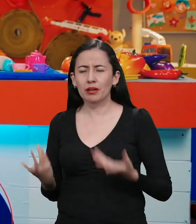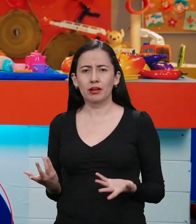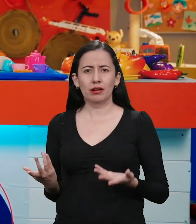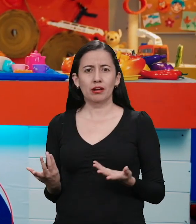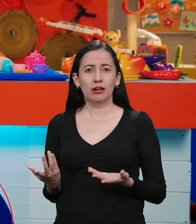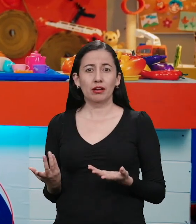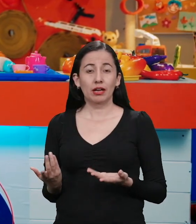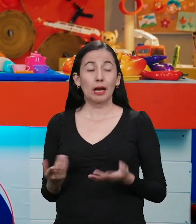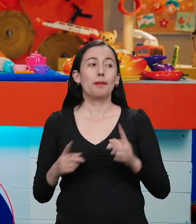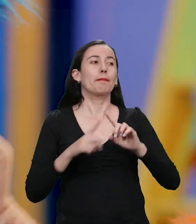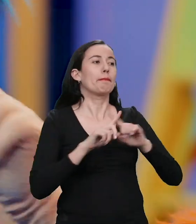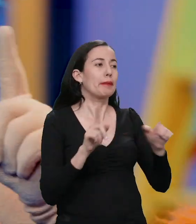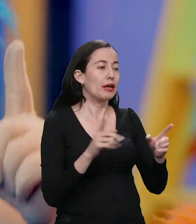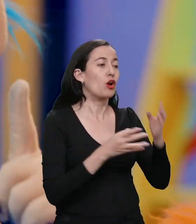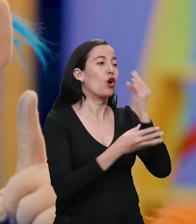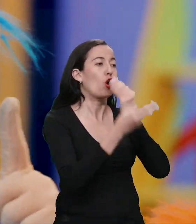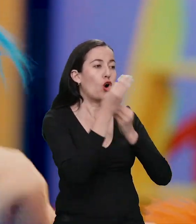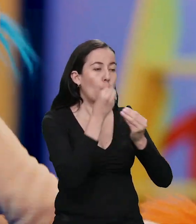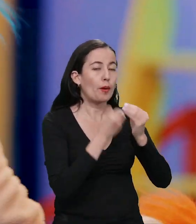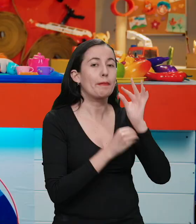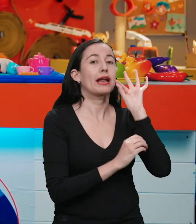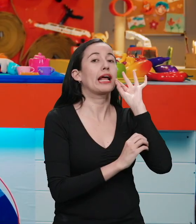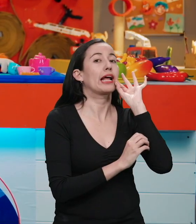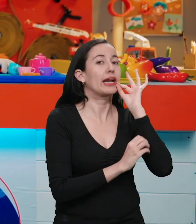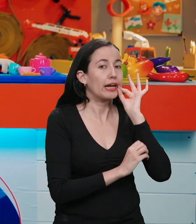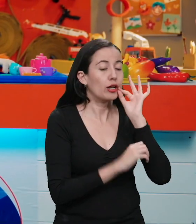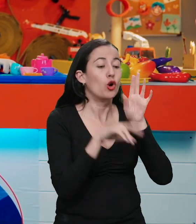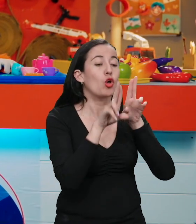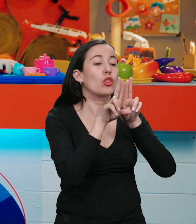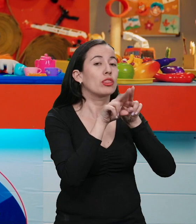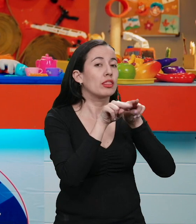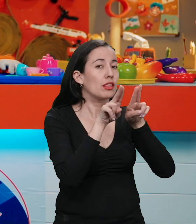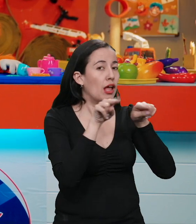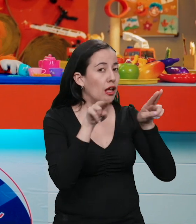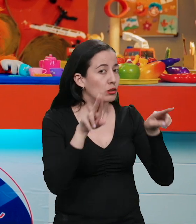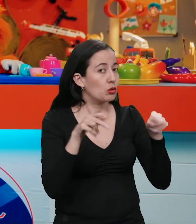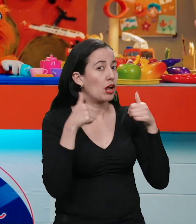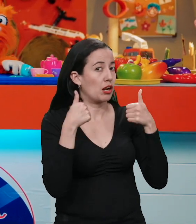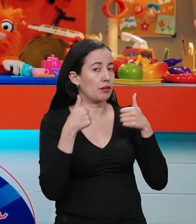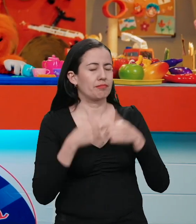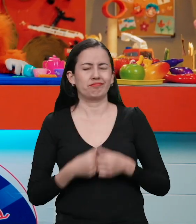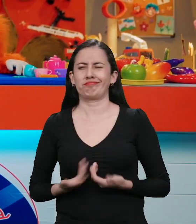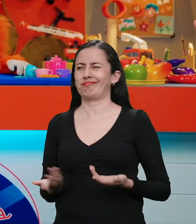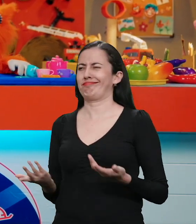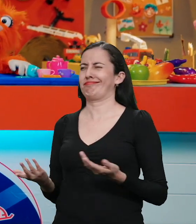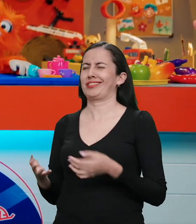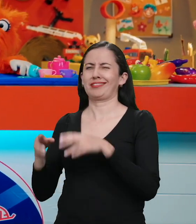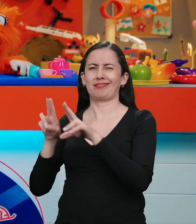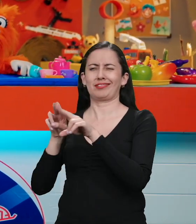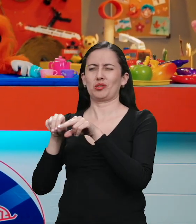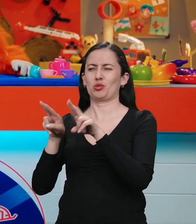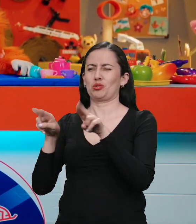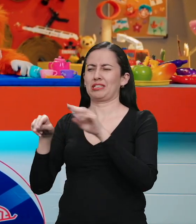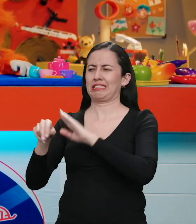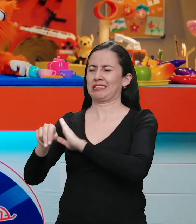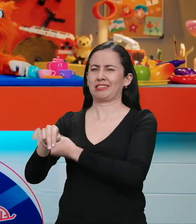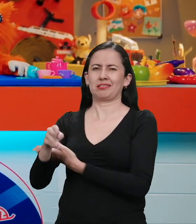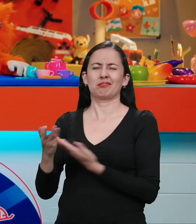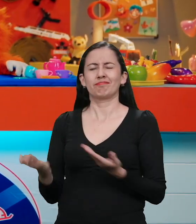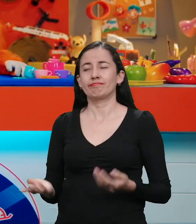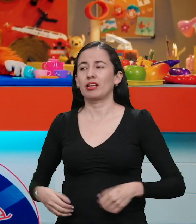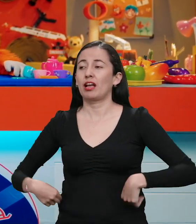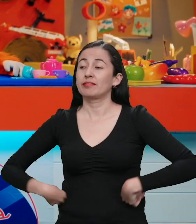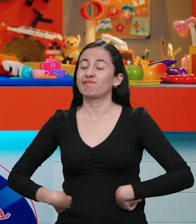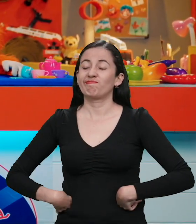comer? ¡Claro que vamos a comer! ¡Pero algo delicioso y nutritivo! ¡Ay! ¿Cómo que nutritivo?